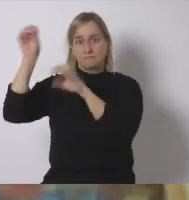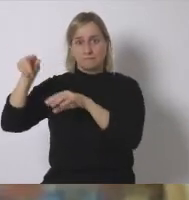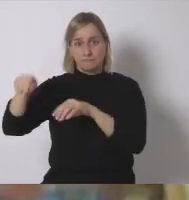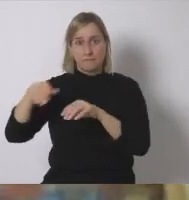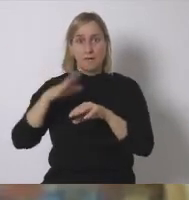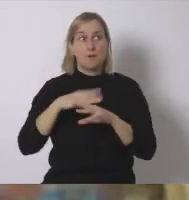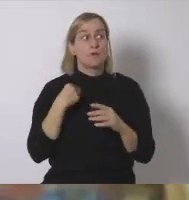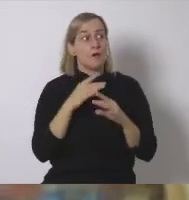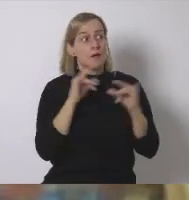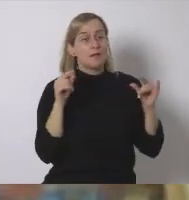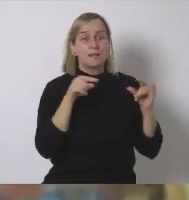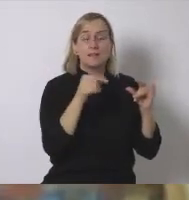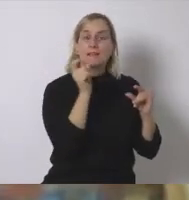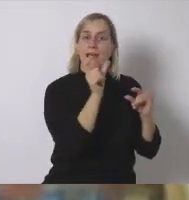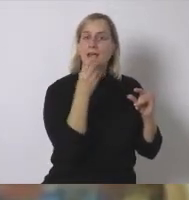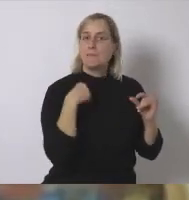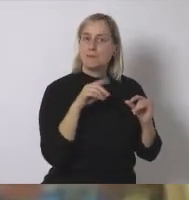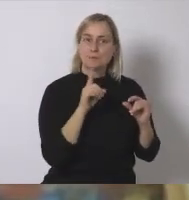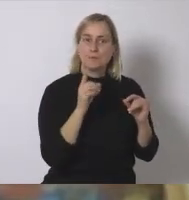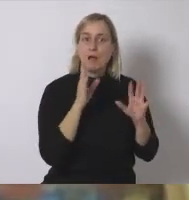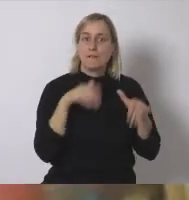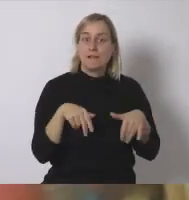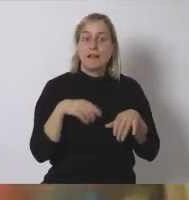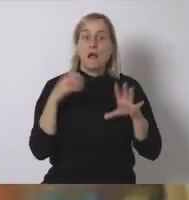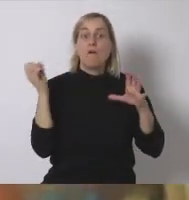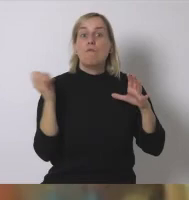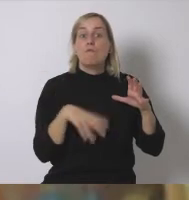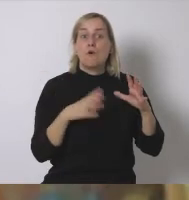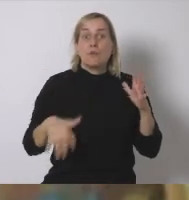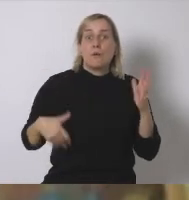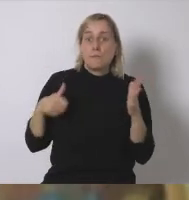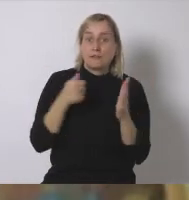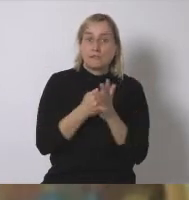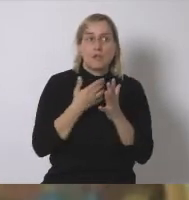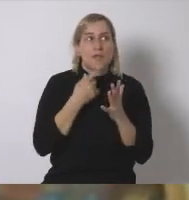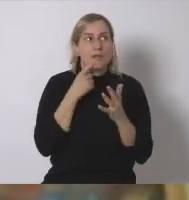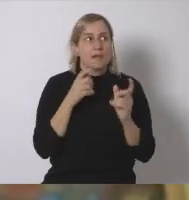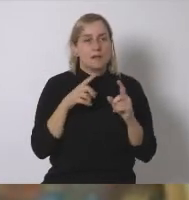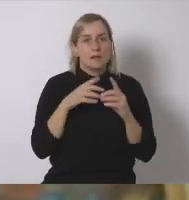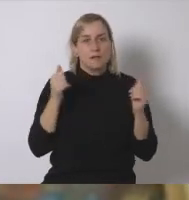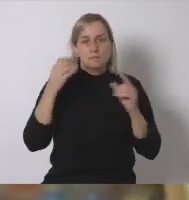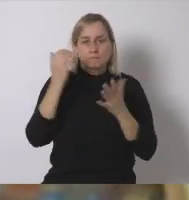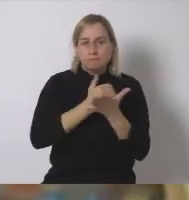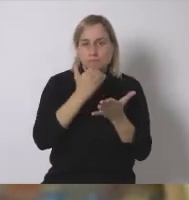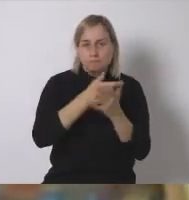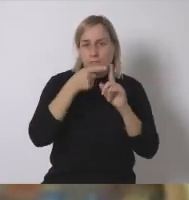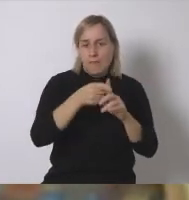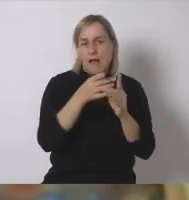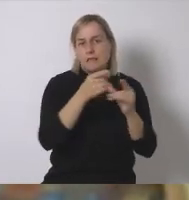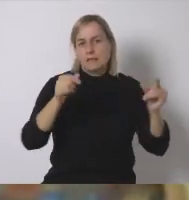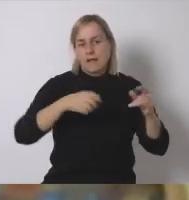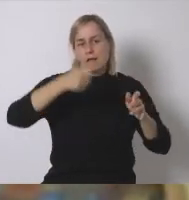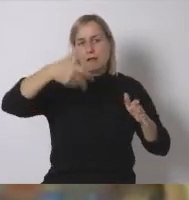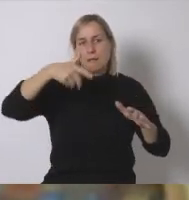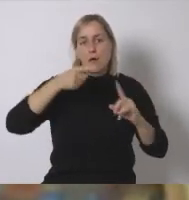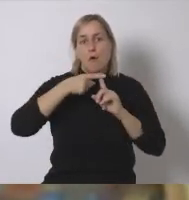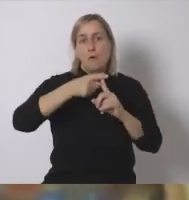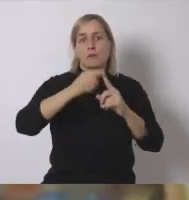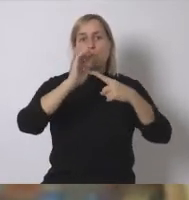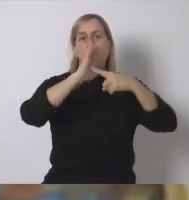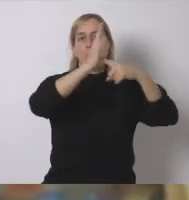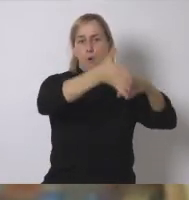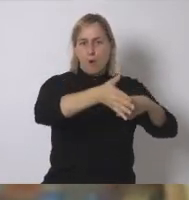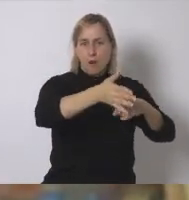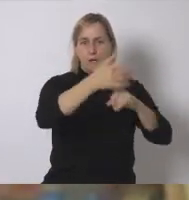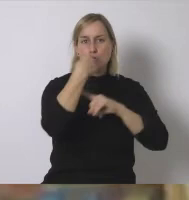el precio de la tierra no vamos a tener a los fondos de inversión haciendo aumentar especulativamente la tierra para poner molinos o para